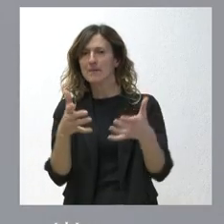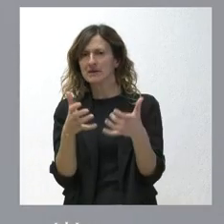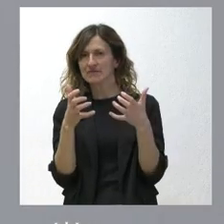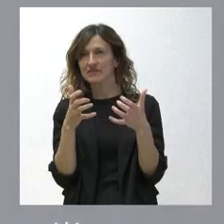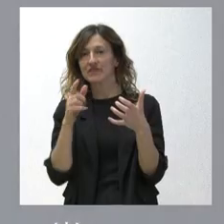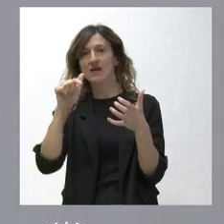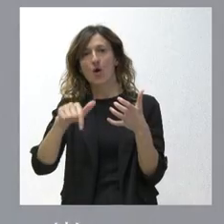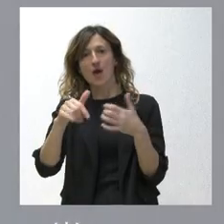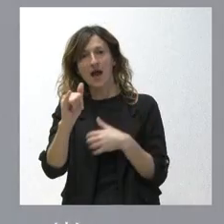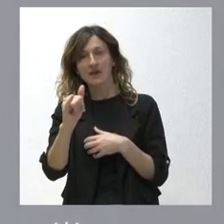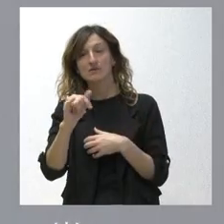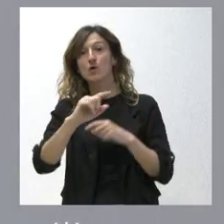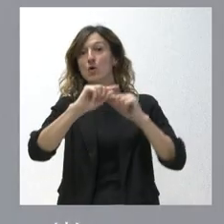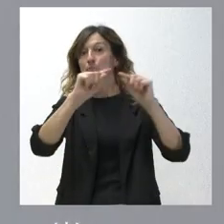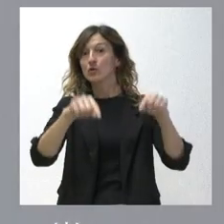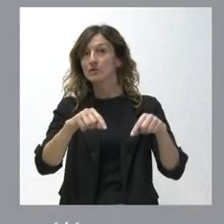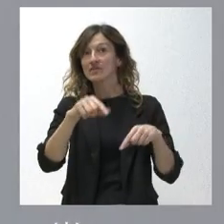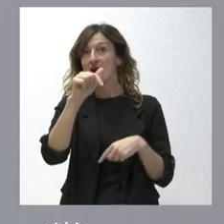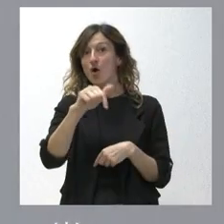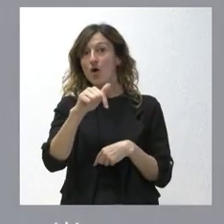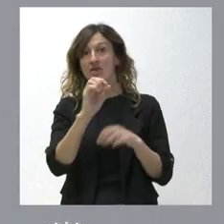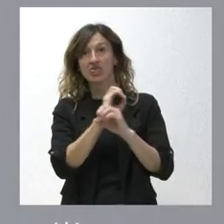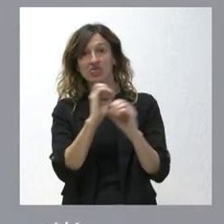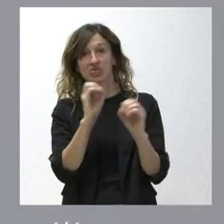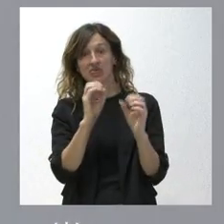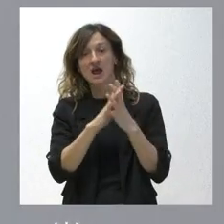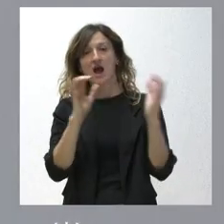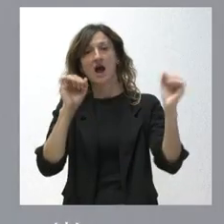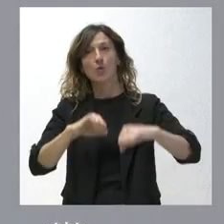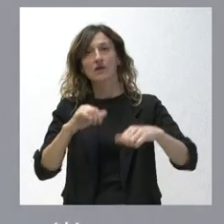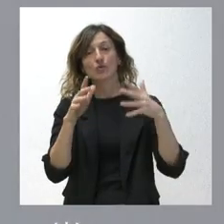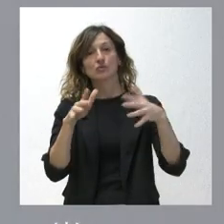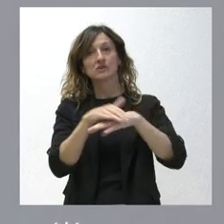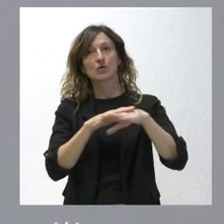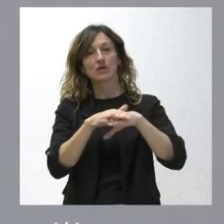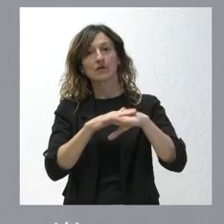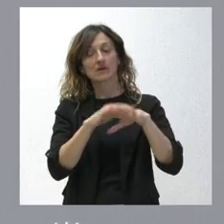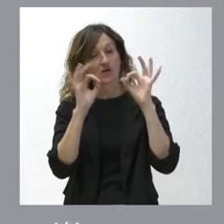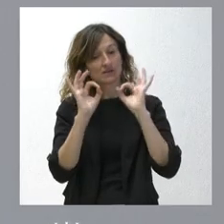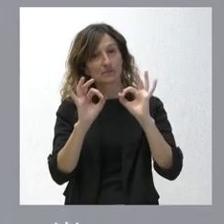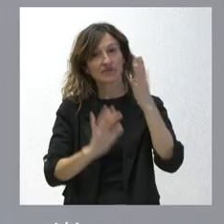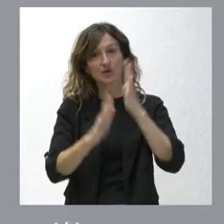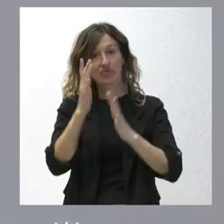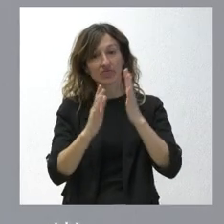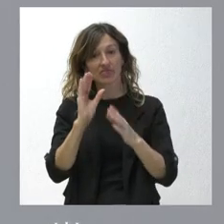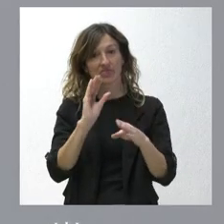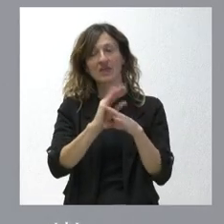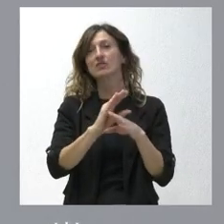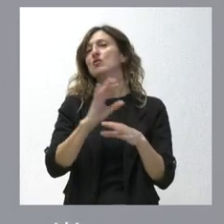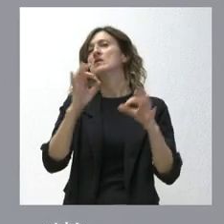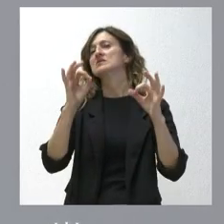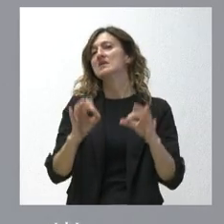lo que hoy tenemos, pero aquellas provincias que hoy no tienen en el acuerdo del Consejo de Gobierno iniciativas específicas en el ámbito de incendios, seguro